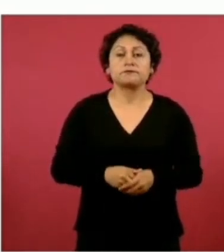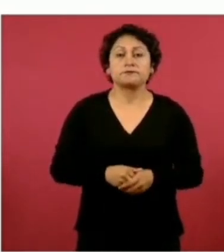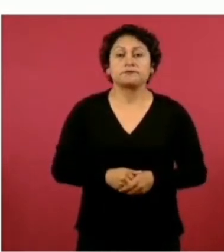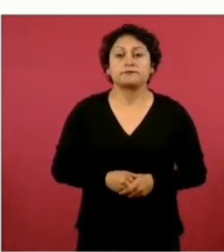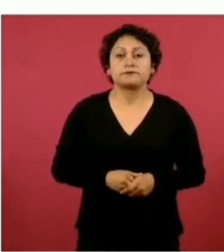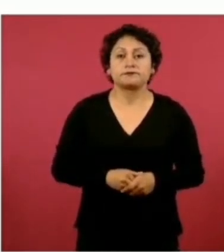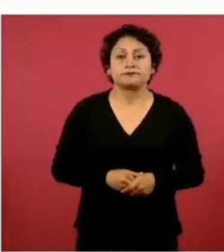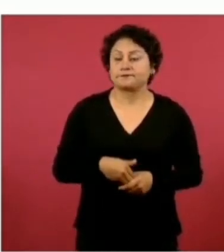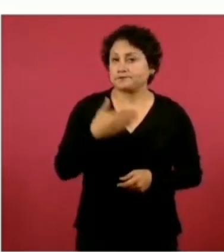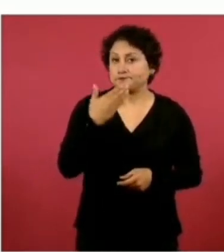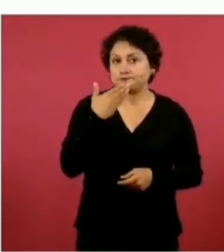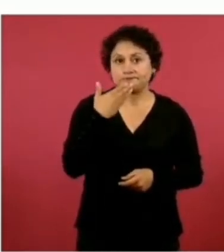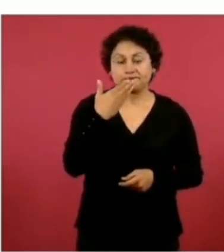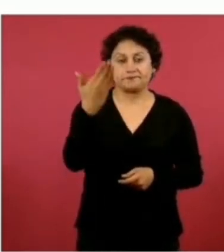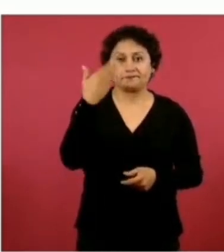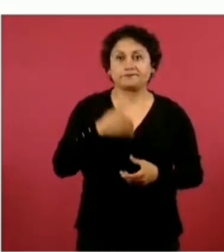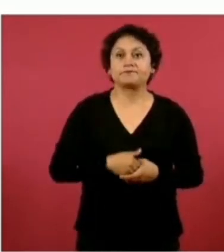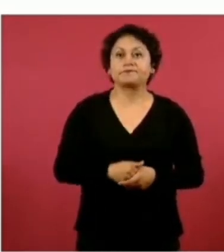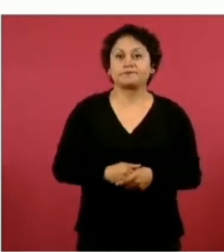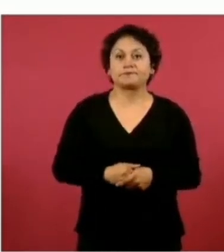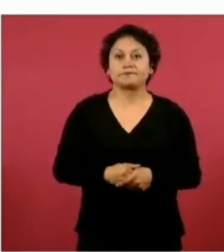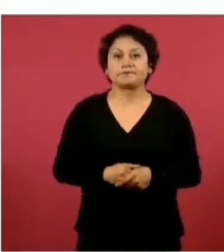Muy bien. Muy bien.